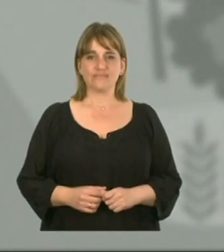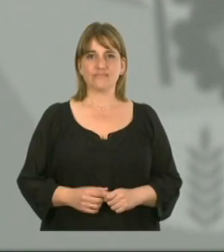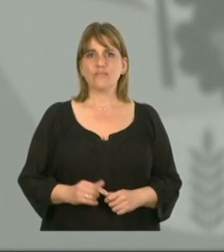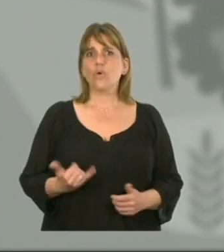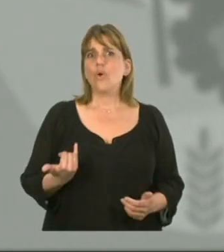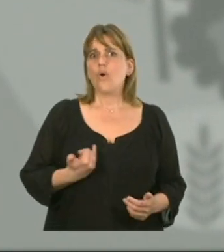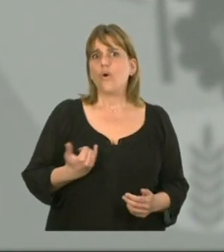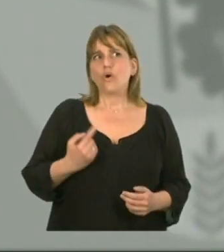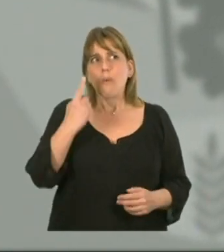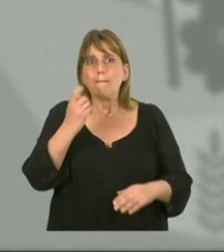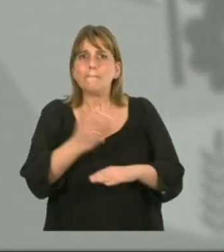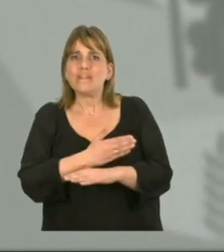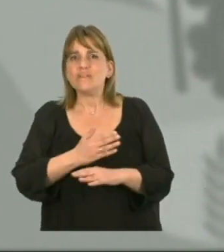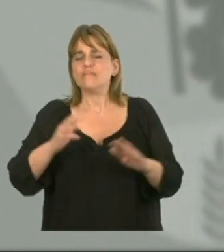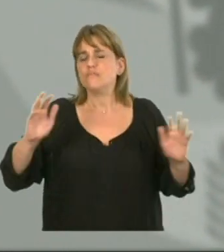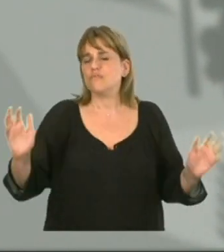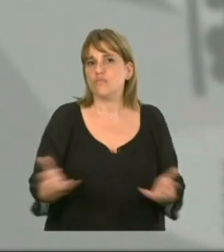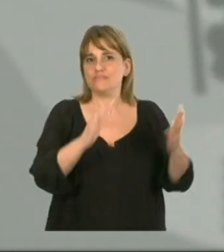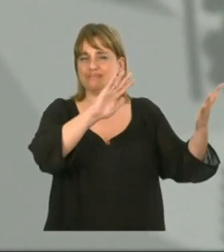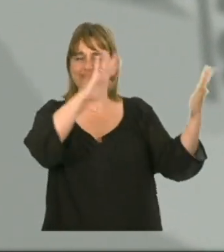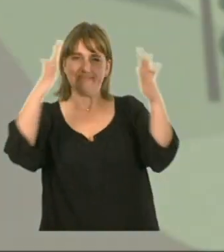¿Cómo prevenir incendios forestales?